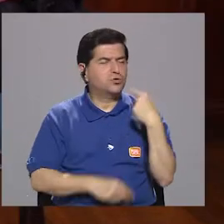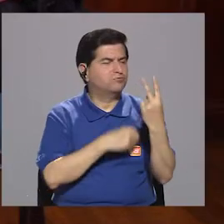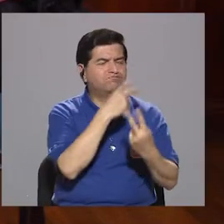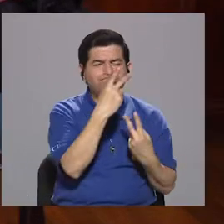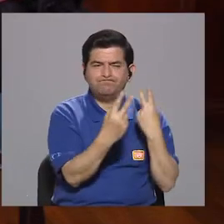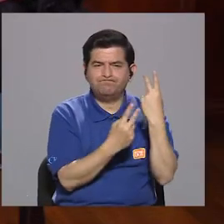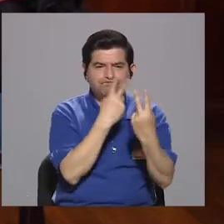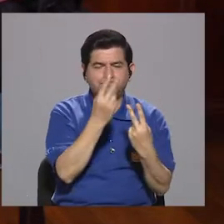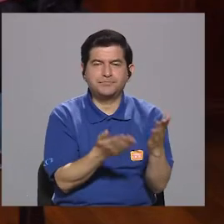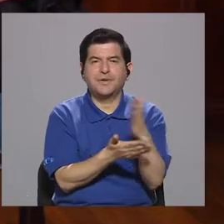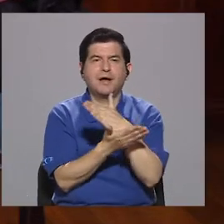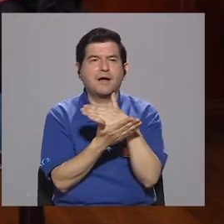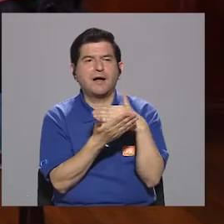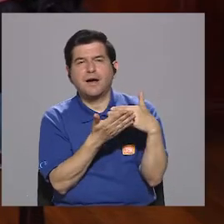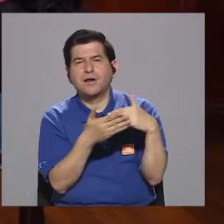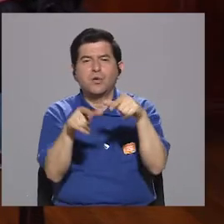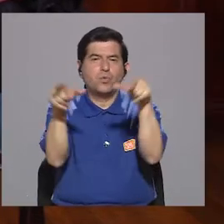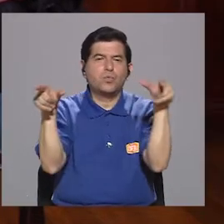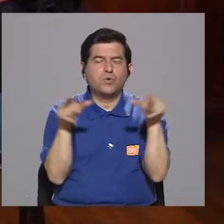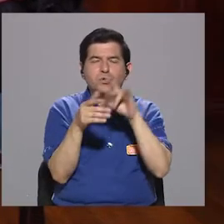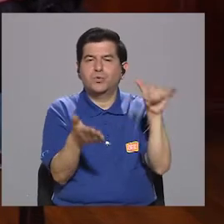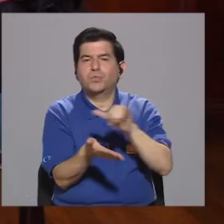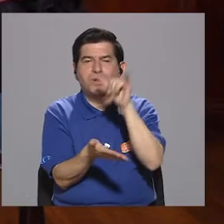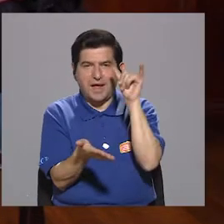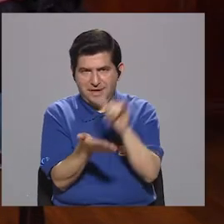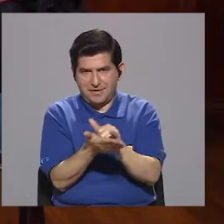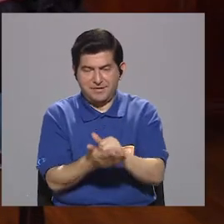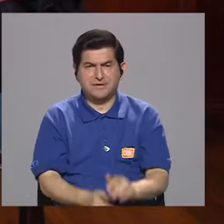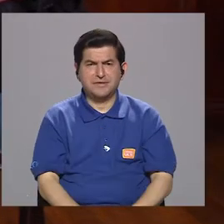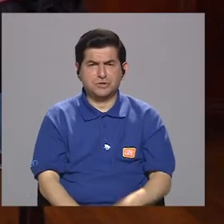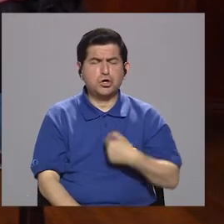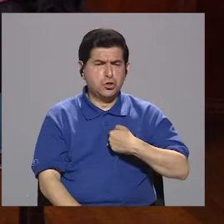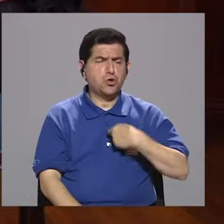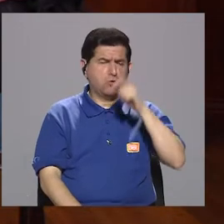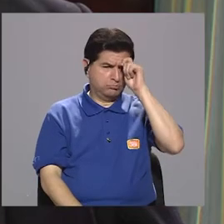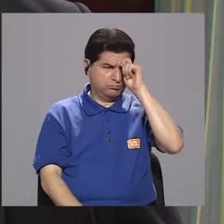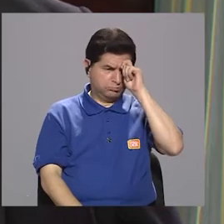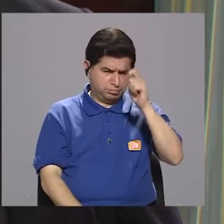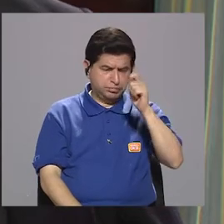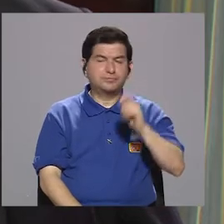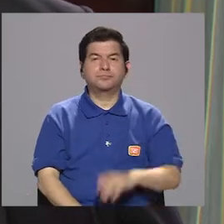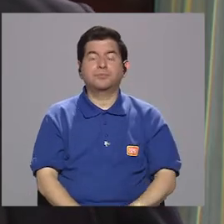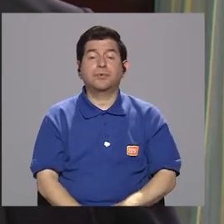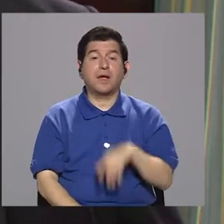recorrido por algunos lugares de San José. Hay algo que debo reconocerle.